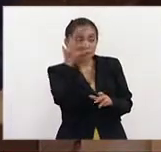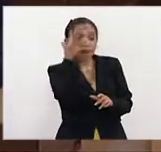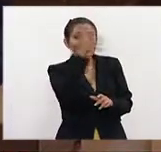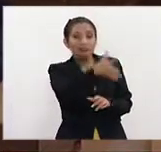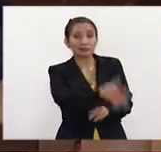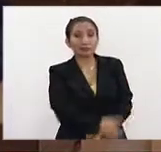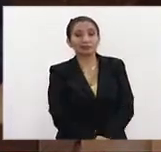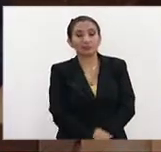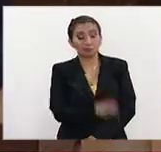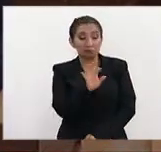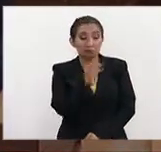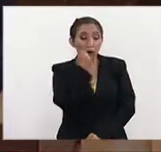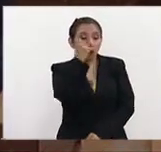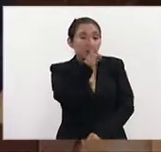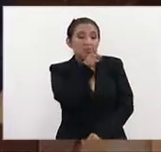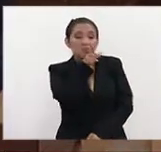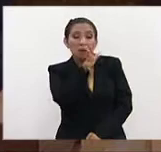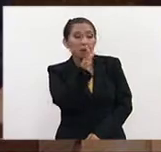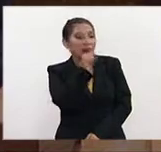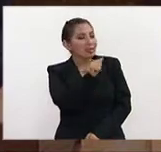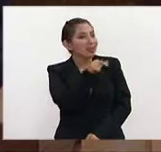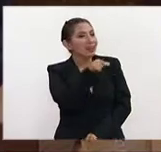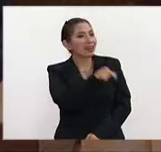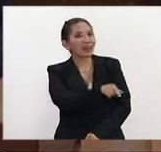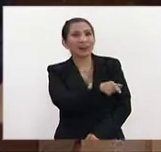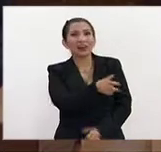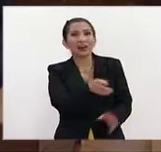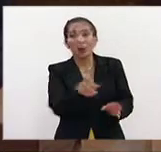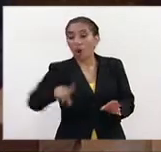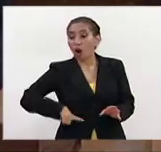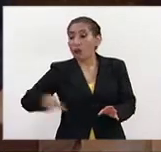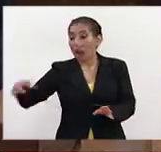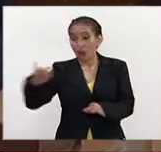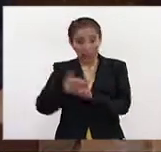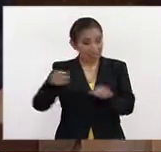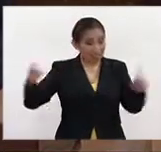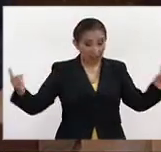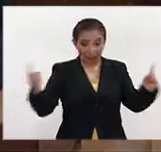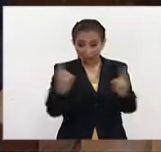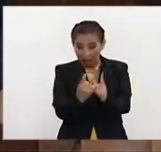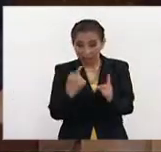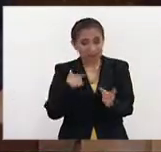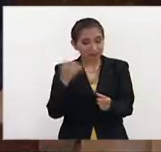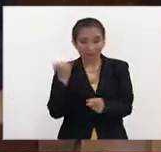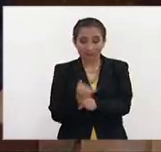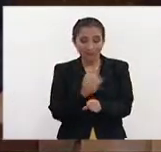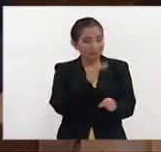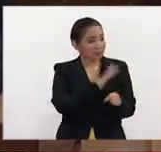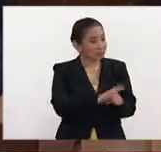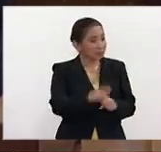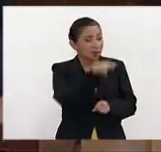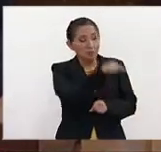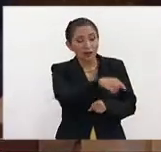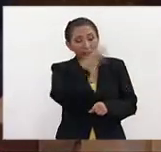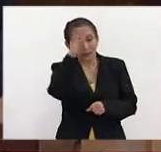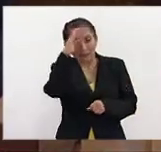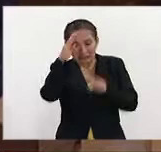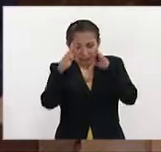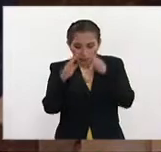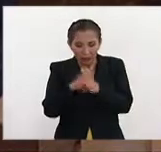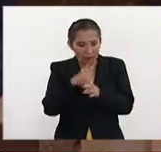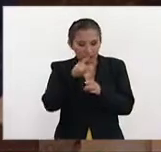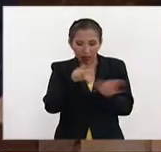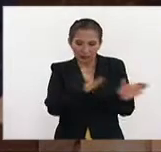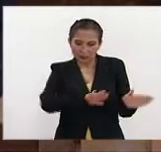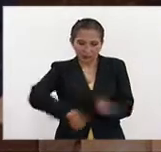tiempo. Una solución no puede partir de los gobernantes actuales, la Generalitat, y ahí cada vez más gente va pensando que una